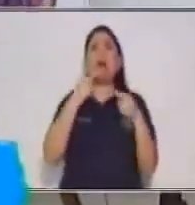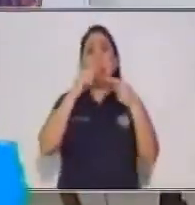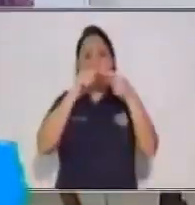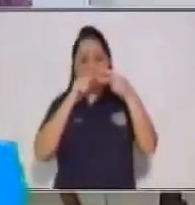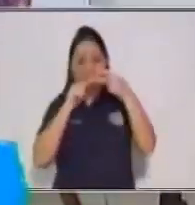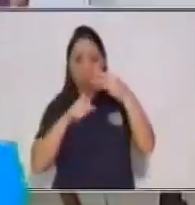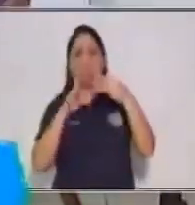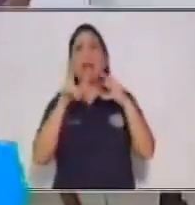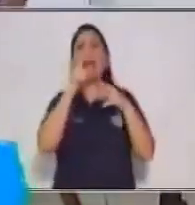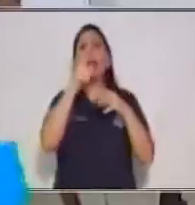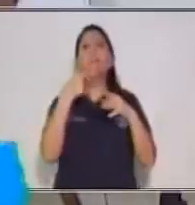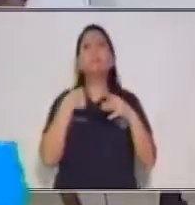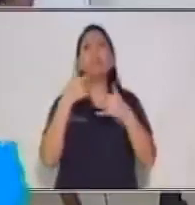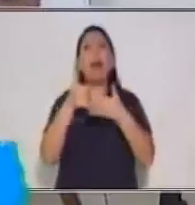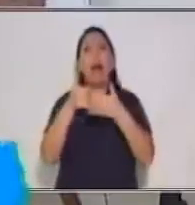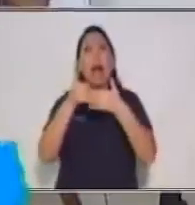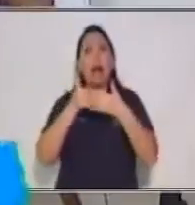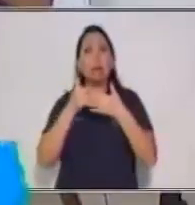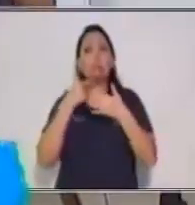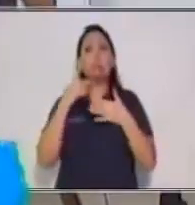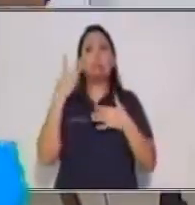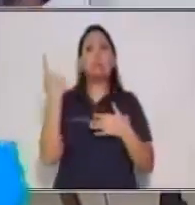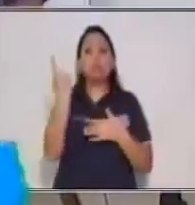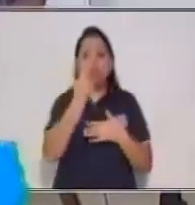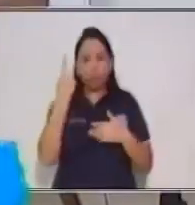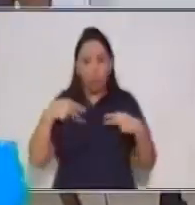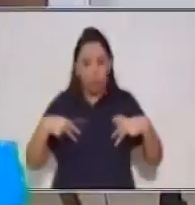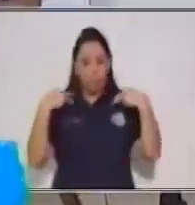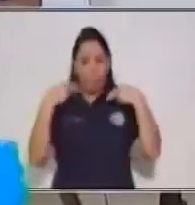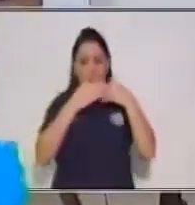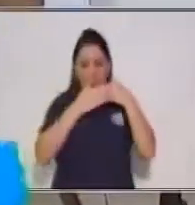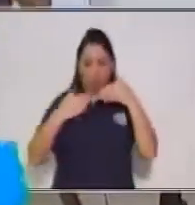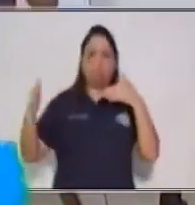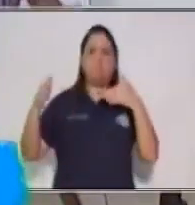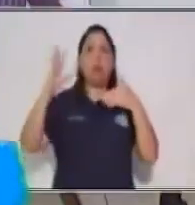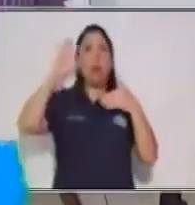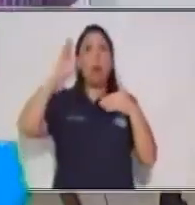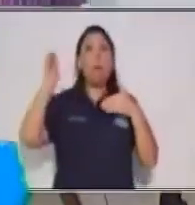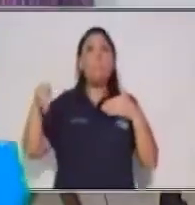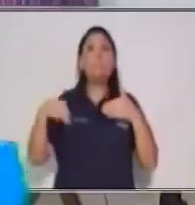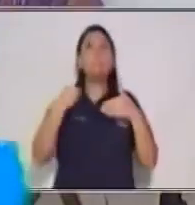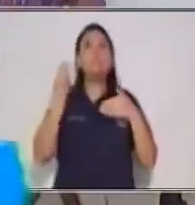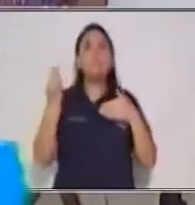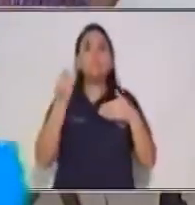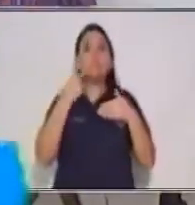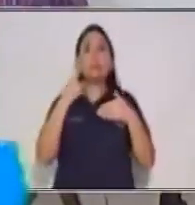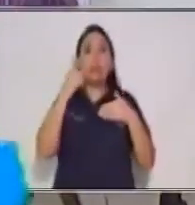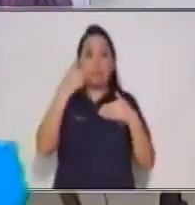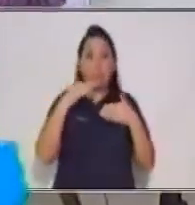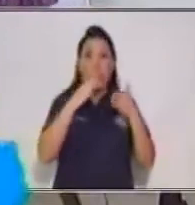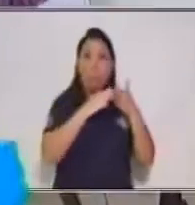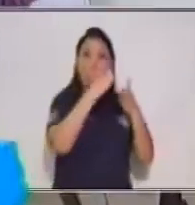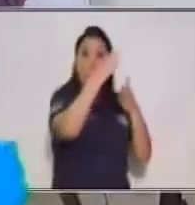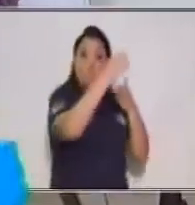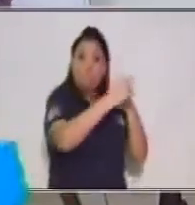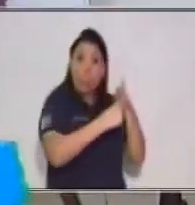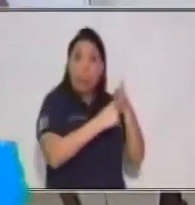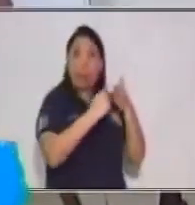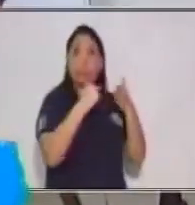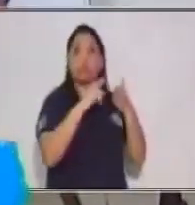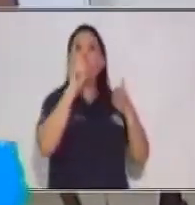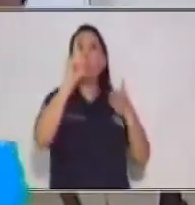esto te va a servir para toda tu vida. ¿Por qué? Porque estamos hablando de planificar un texto,